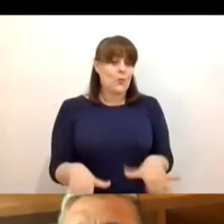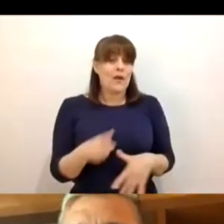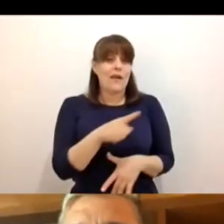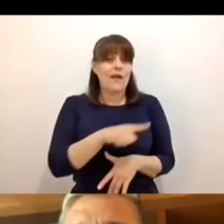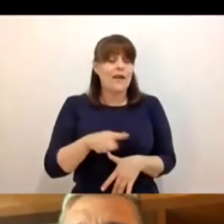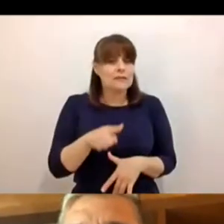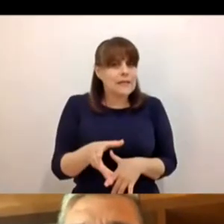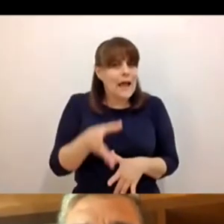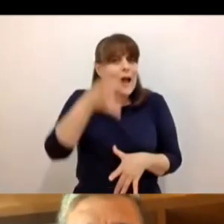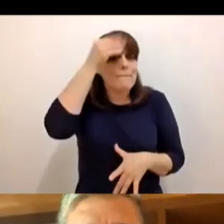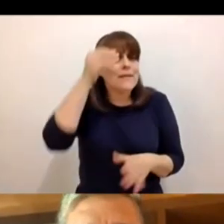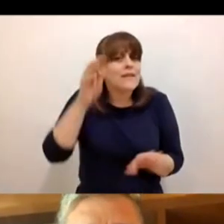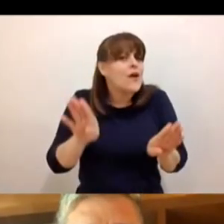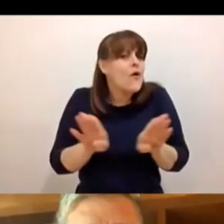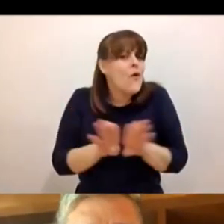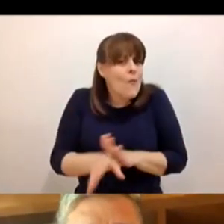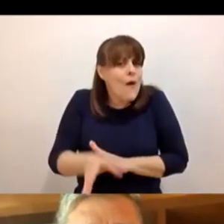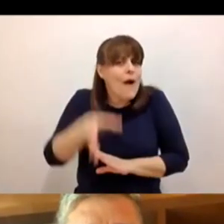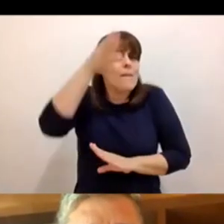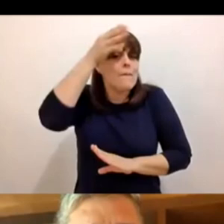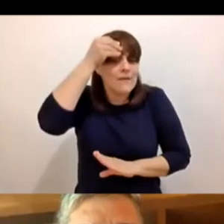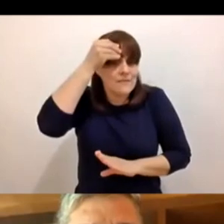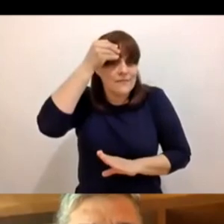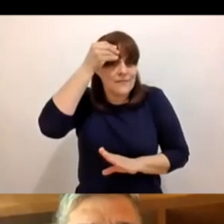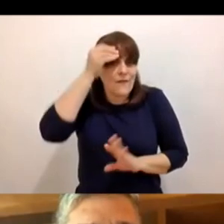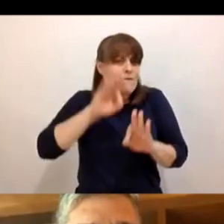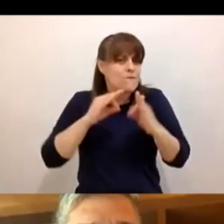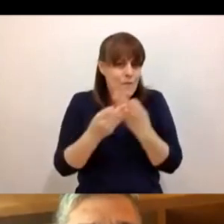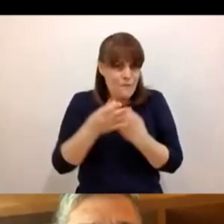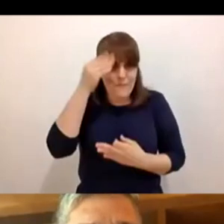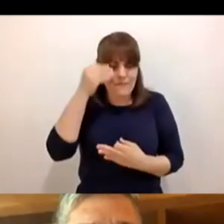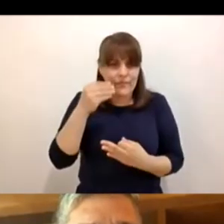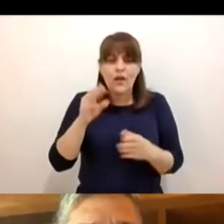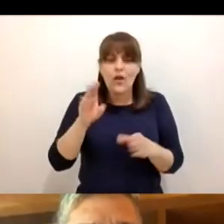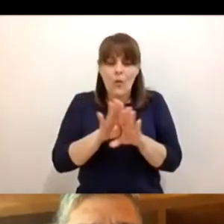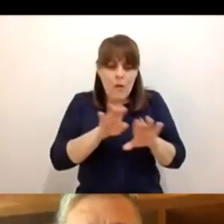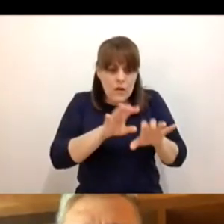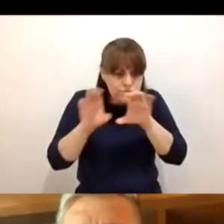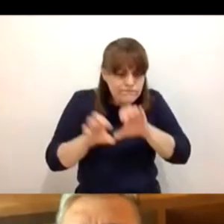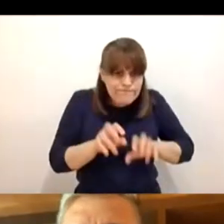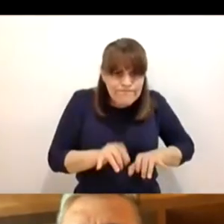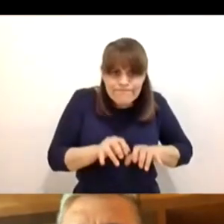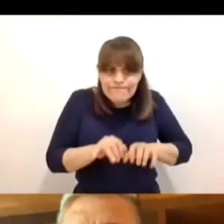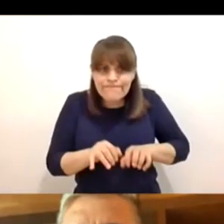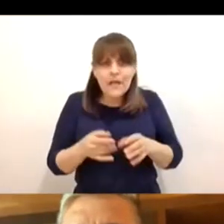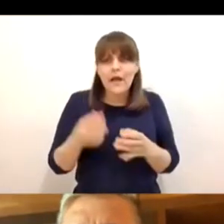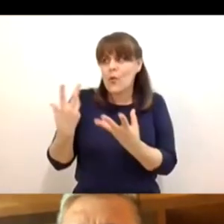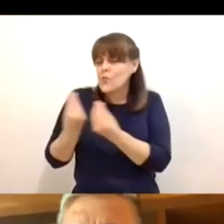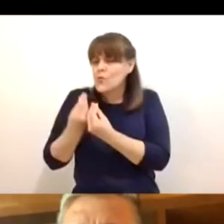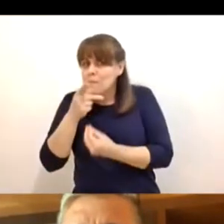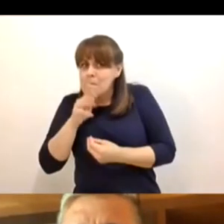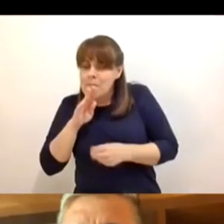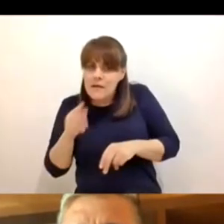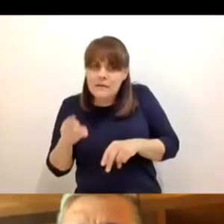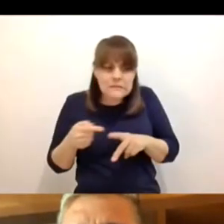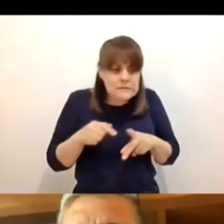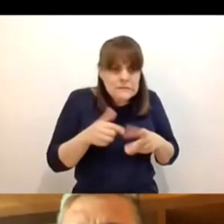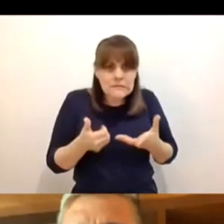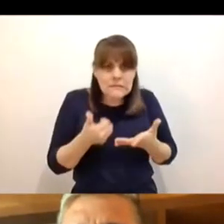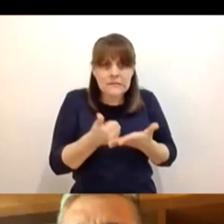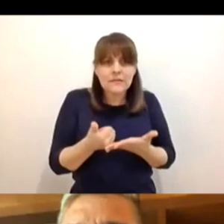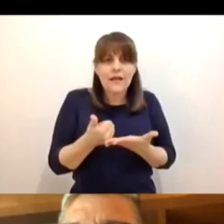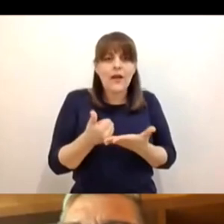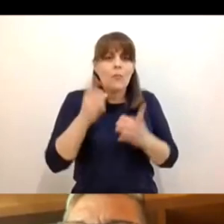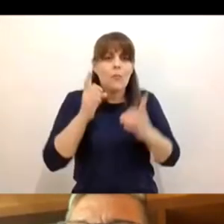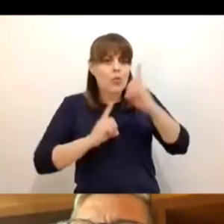delante de una computadora o con sus papás o con dudas irlas acumulando. Pero bueno, yo quiero cederle ya la palabra a Luis